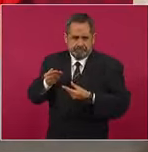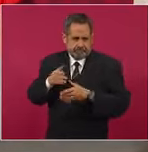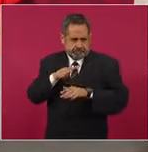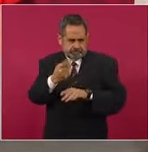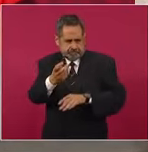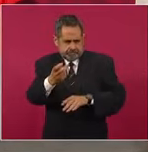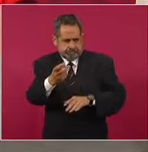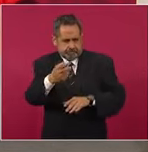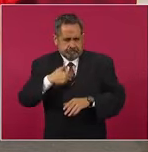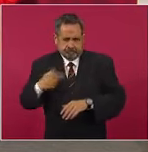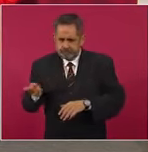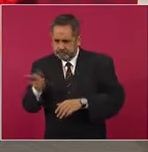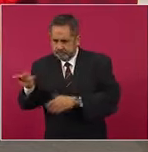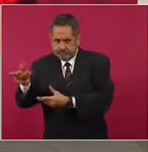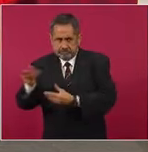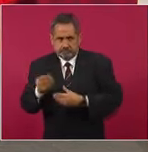esto